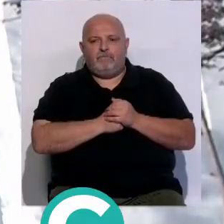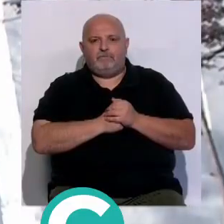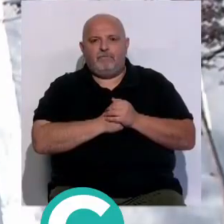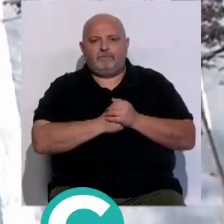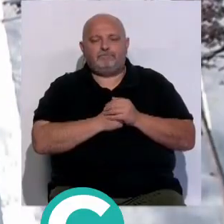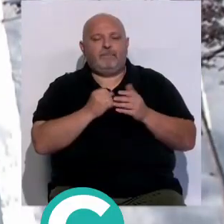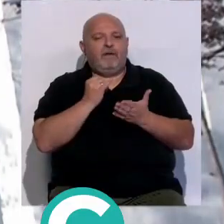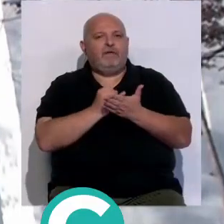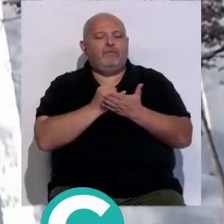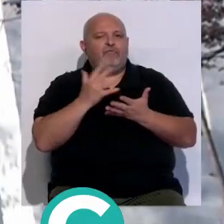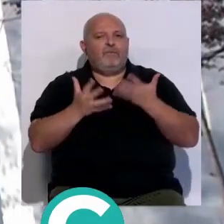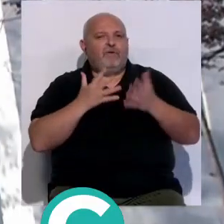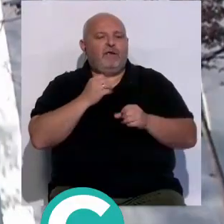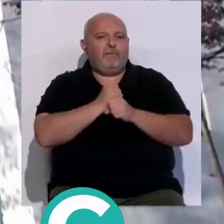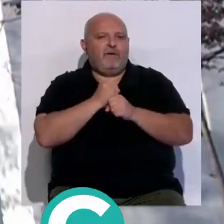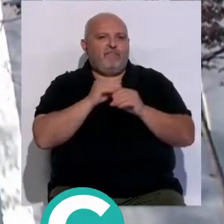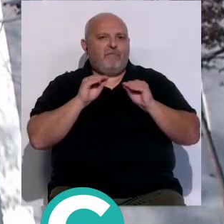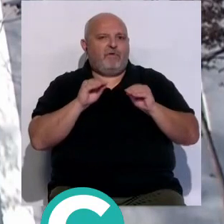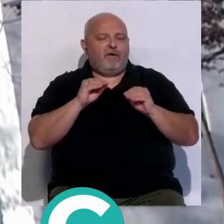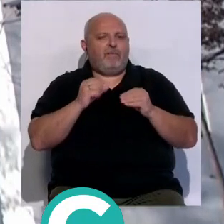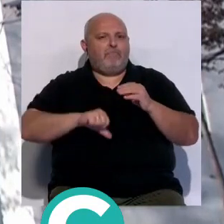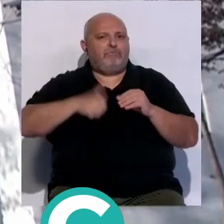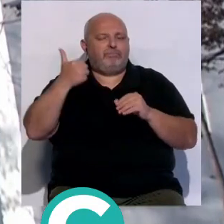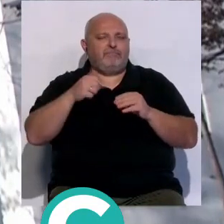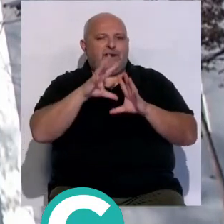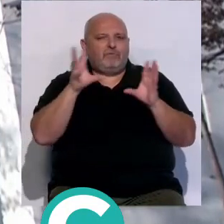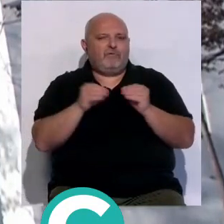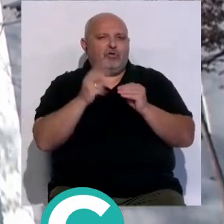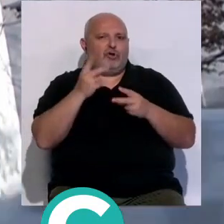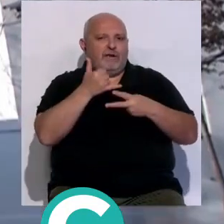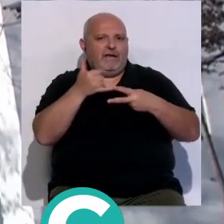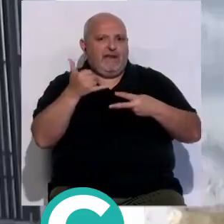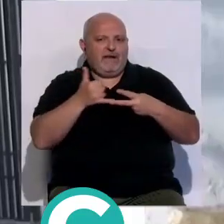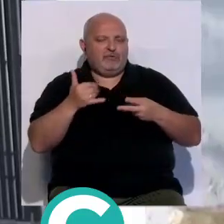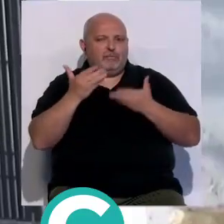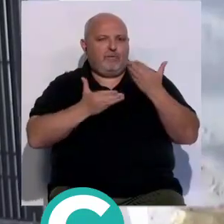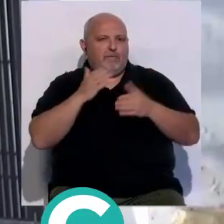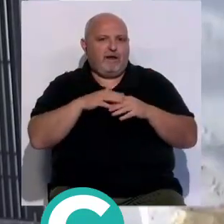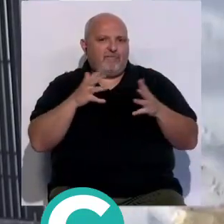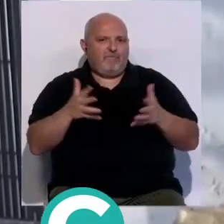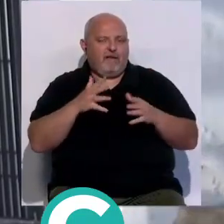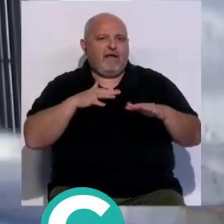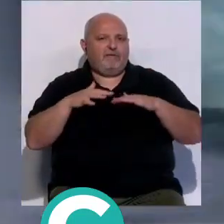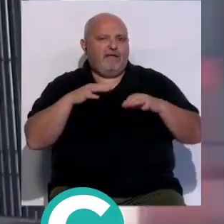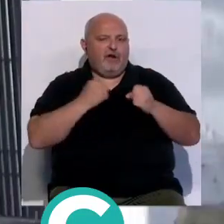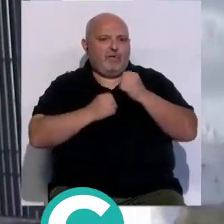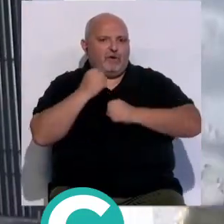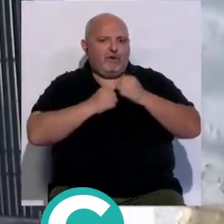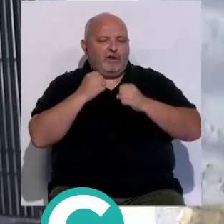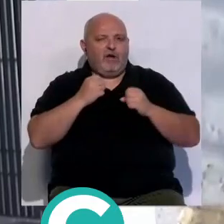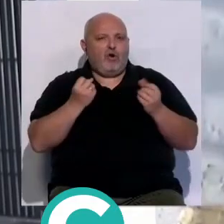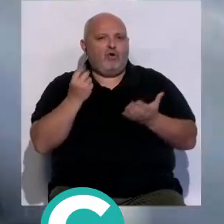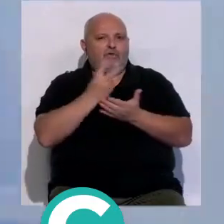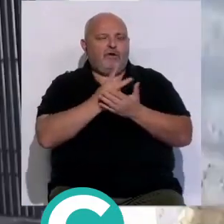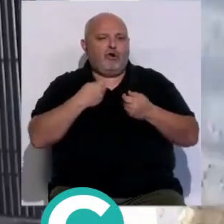El Instituto de Fomento, Empleo y Formación aprueba la resolución de dos líneas de subvención para fomentar la actividad económica y